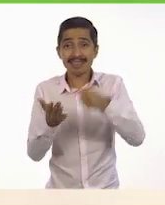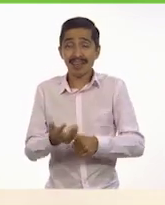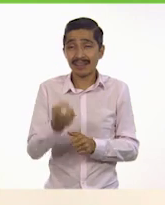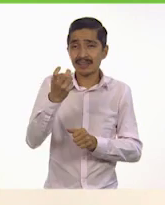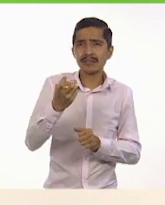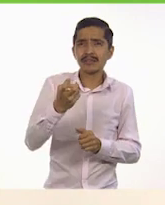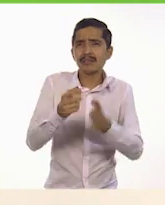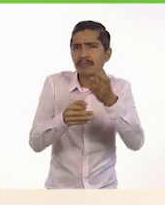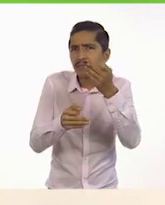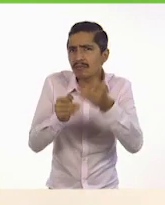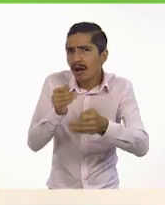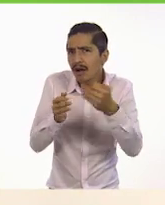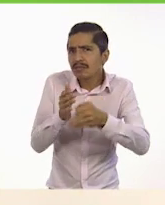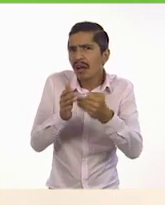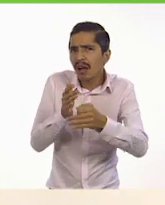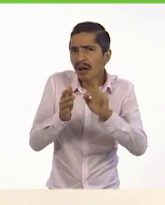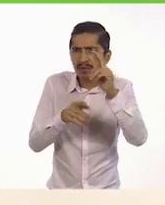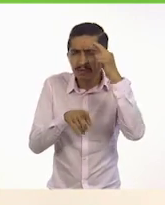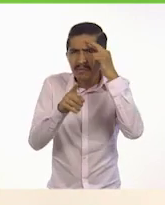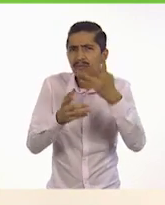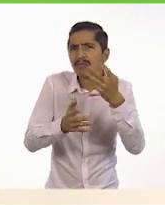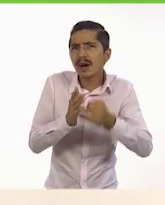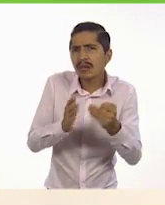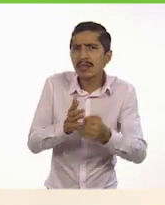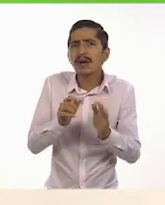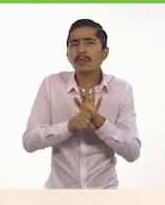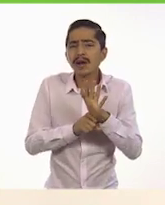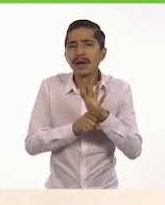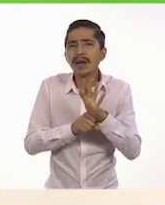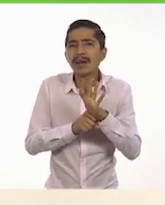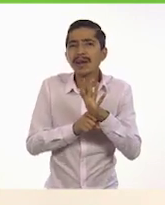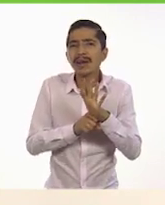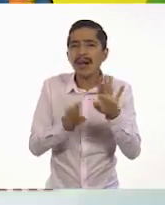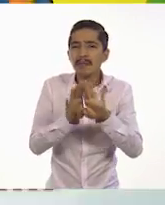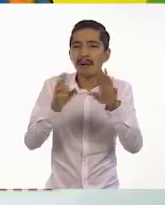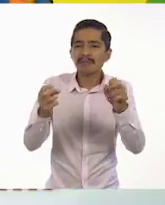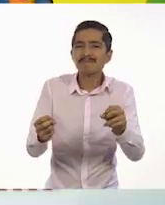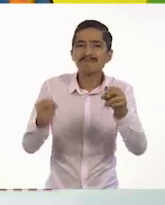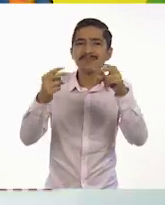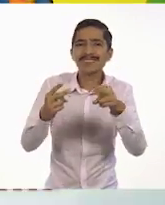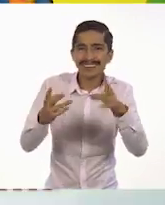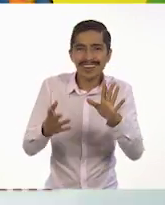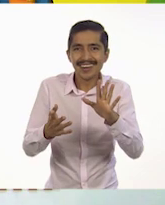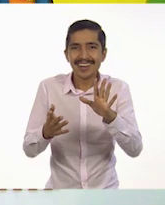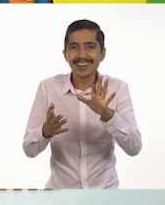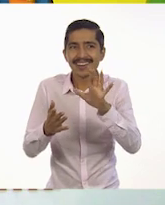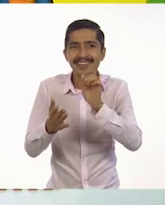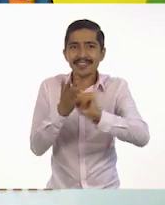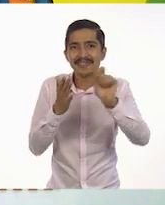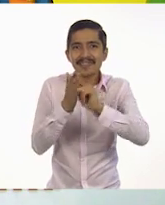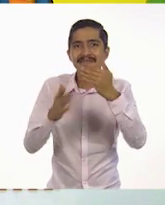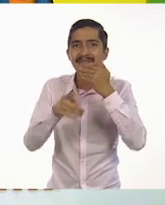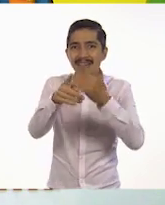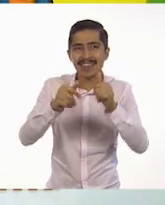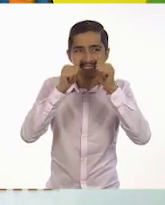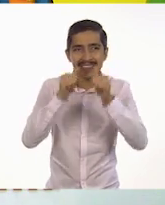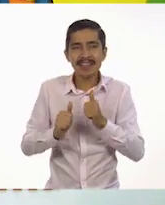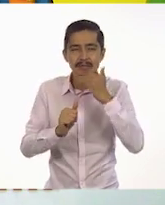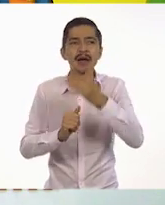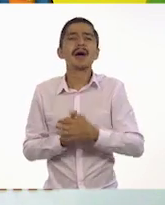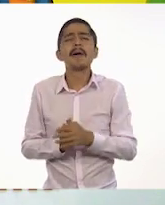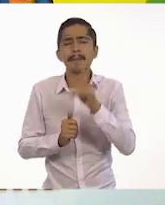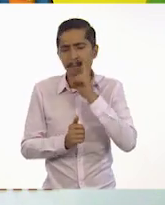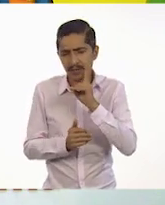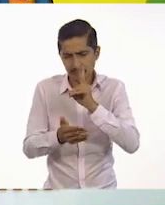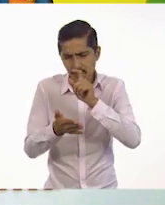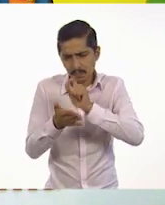falta escribir, ¿recuerdan qué parte? La despedida. Muy bien. Están muy atentas y atentas en casa. ¿Qué te parece si